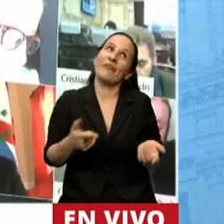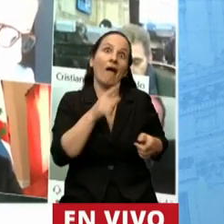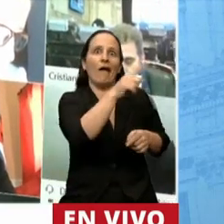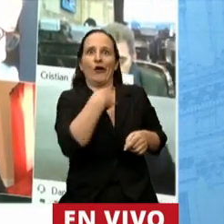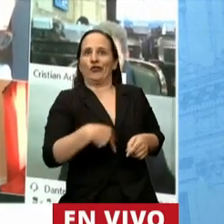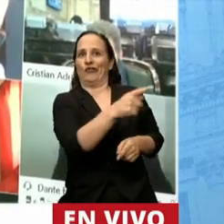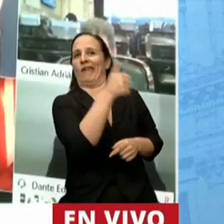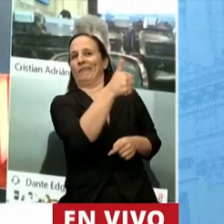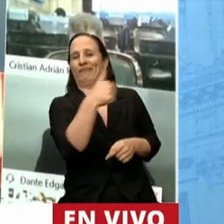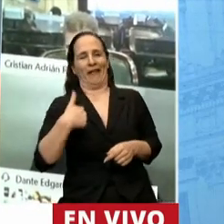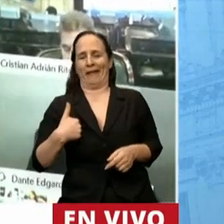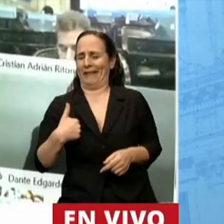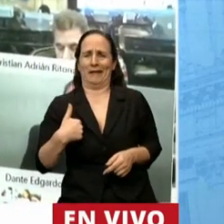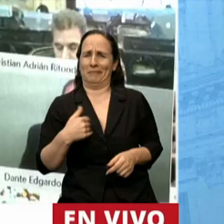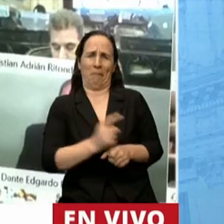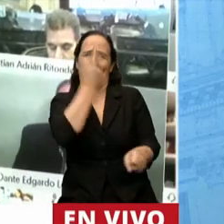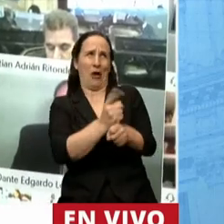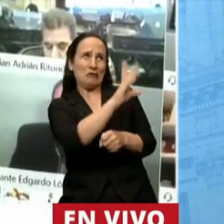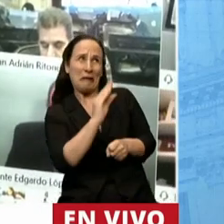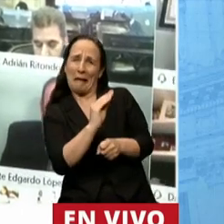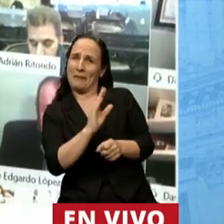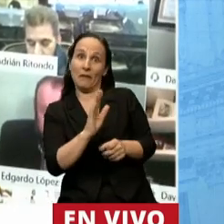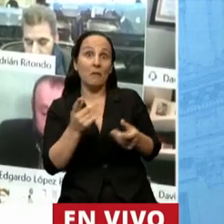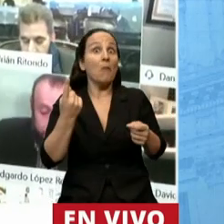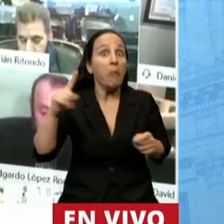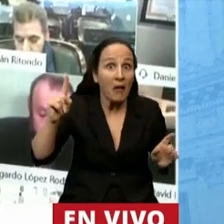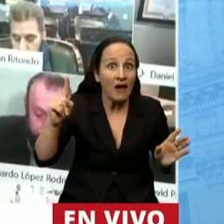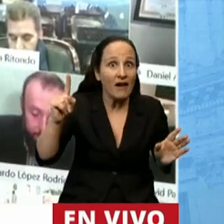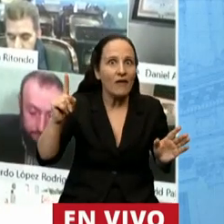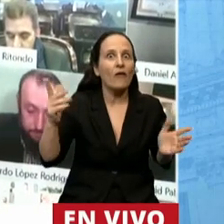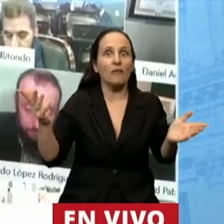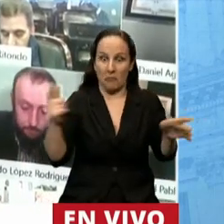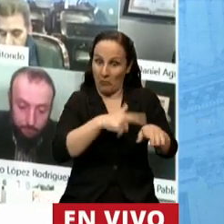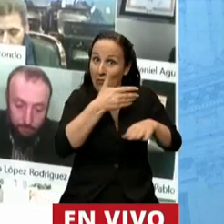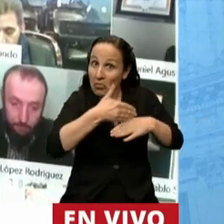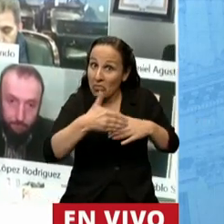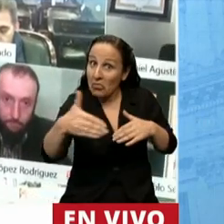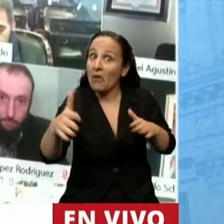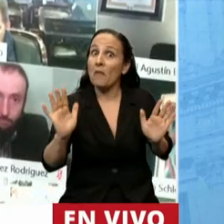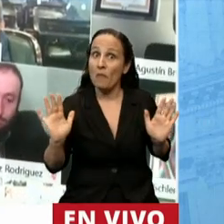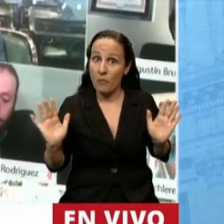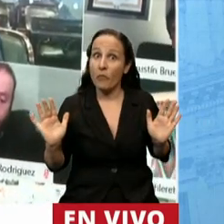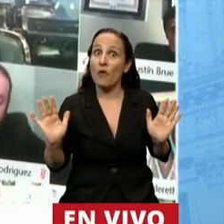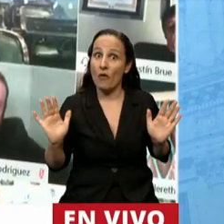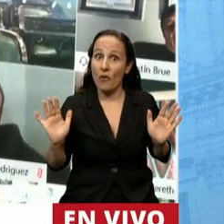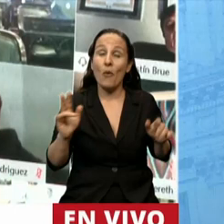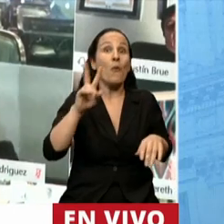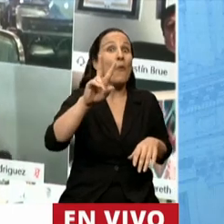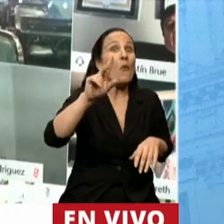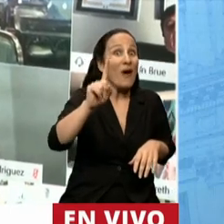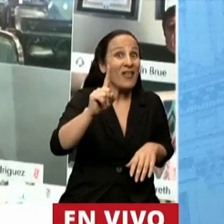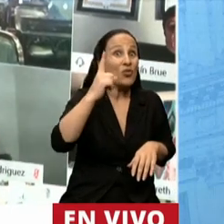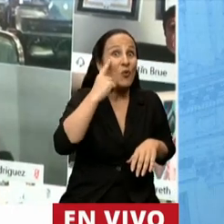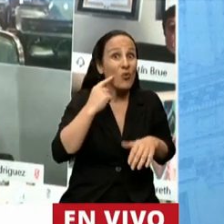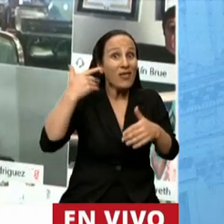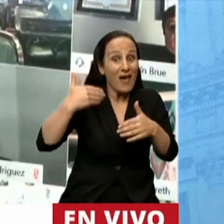capacidades, pensábamos que eso no lo podíamos hacer y sin embargo en este tiempo en 21 días